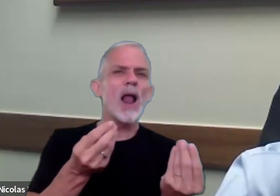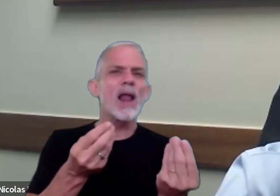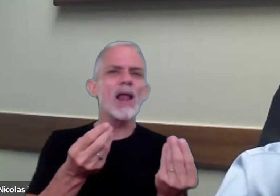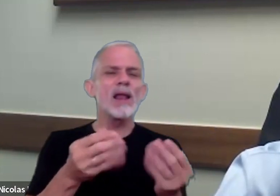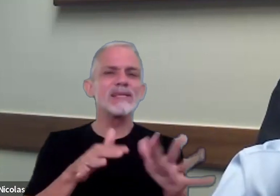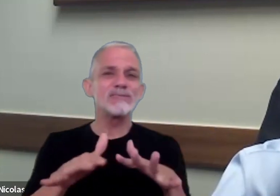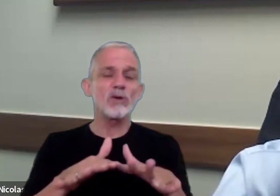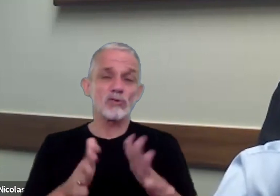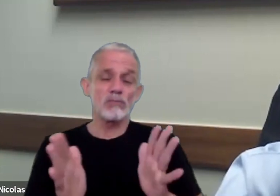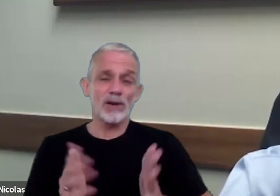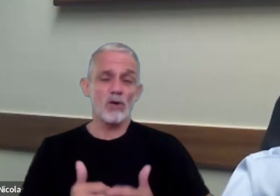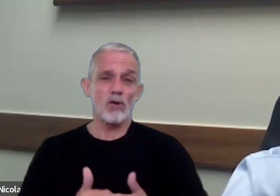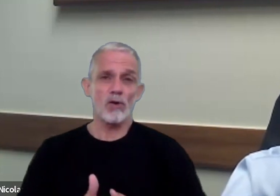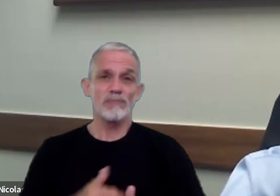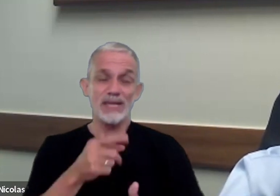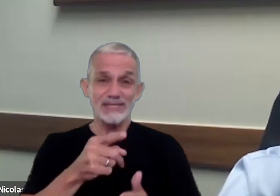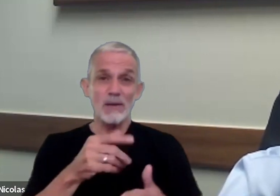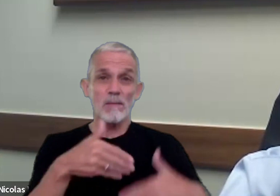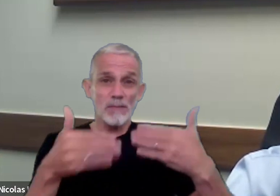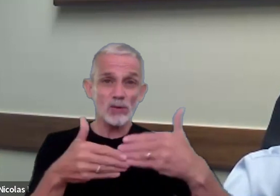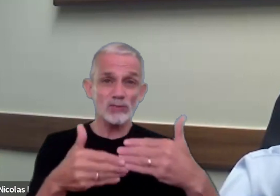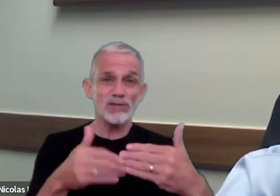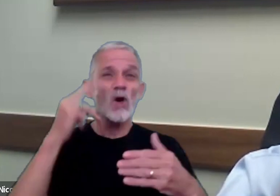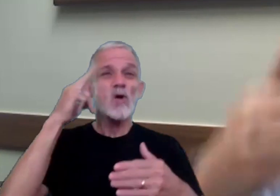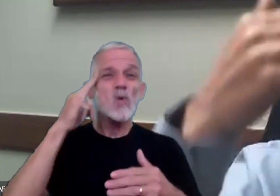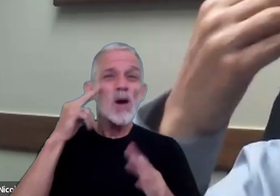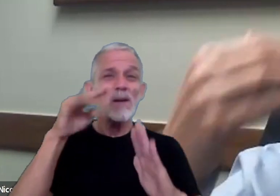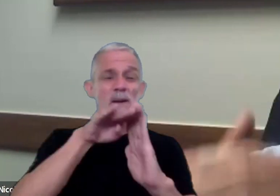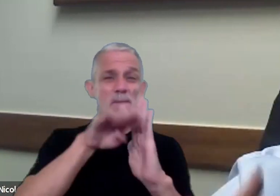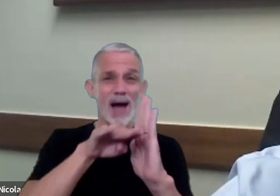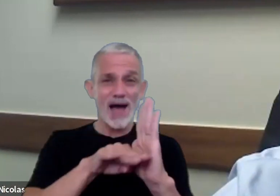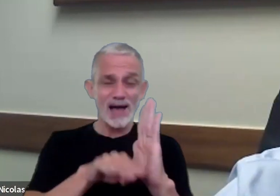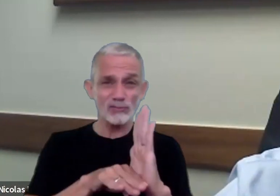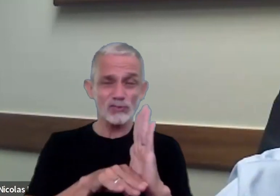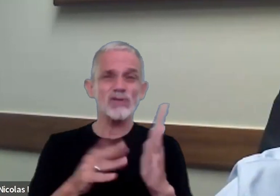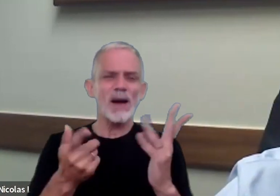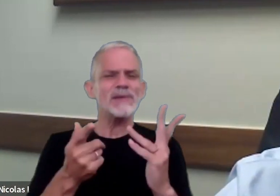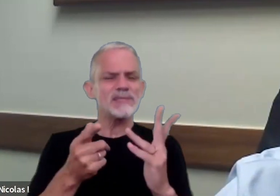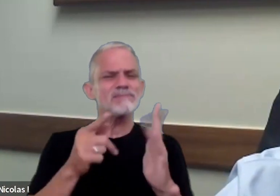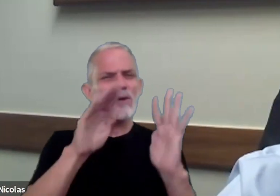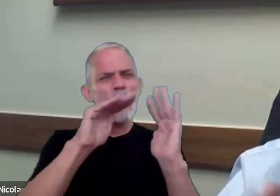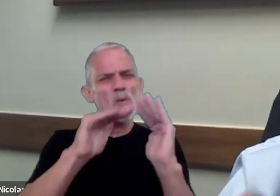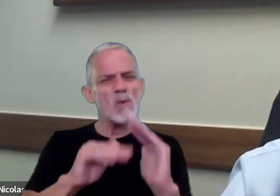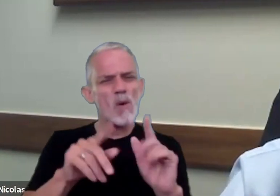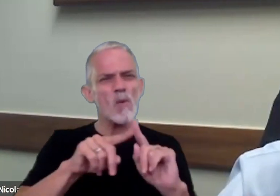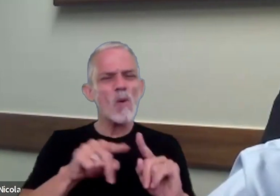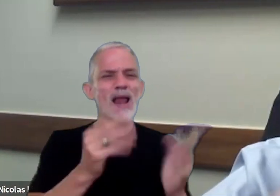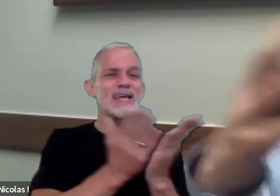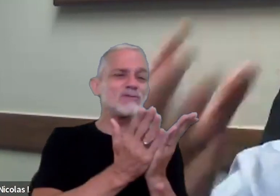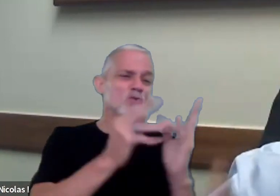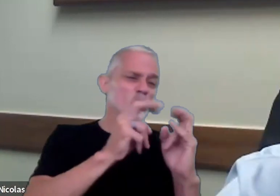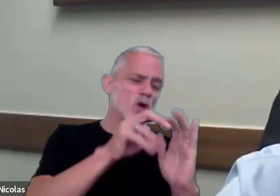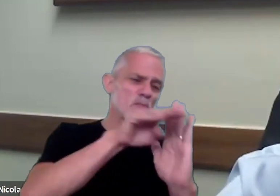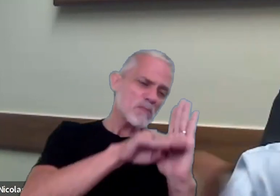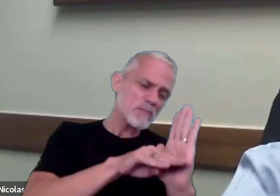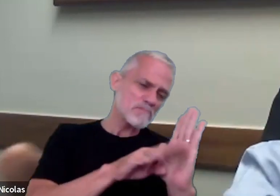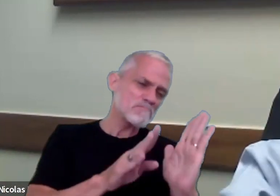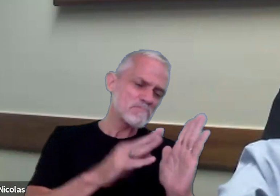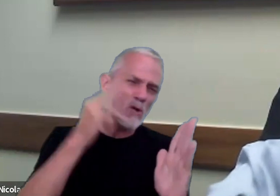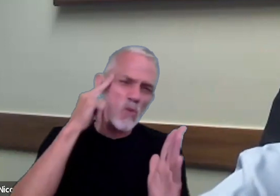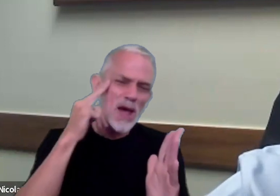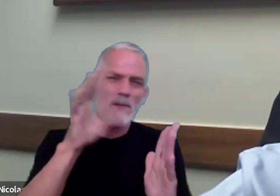pero en definitiva ese proceso de nueve pasos que a veces está estandarizado en un estudio y a veces no pero que